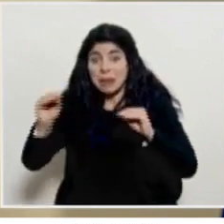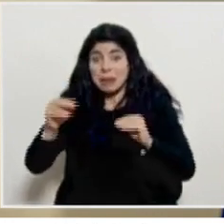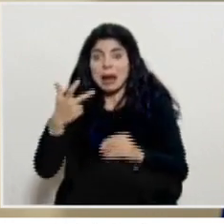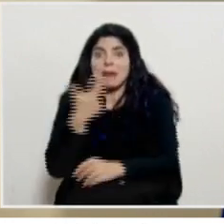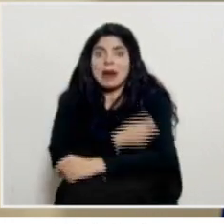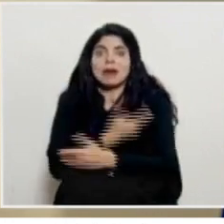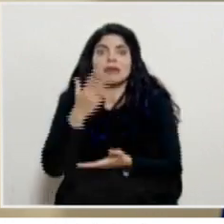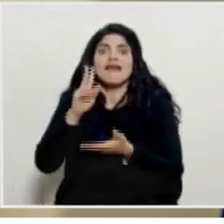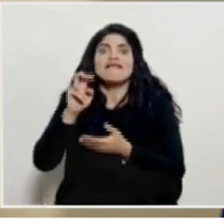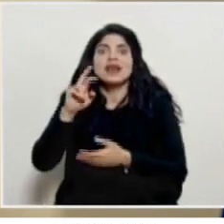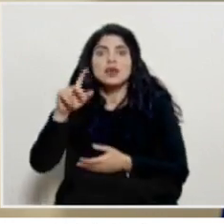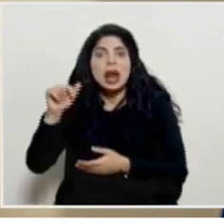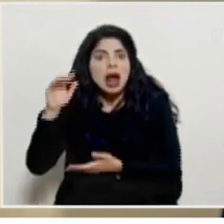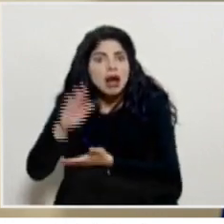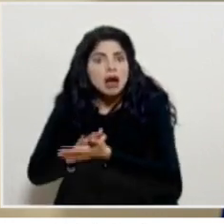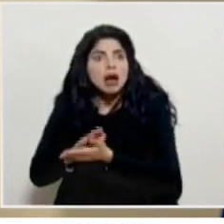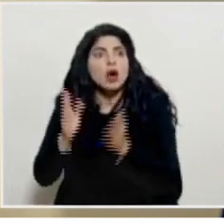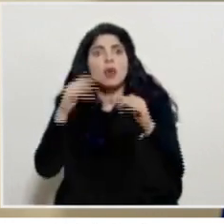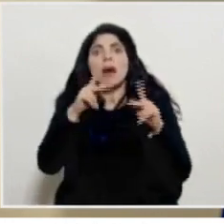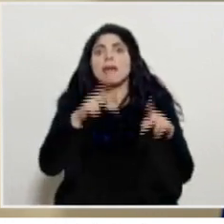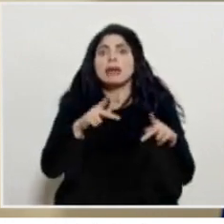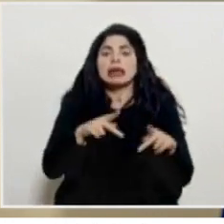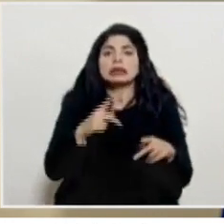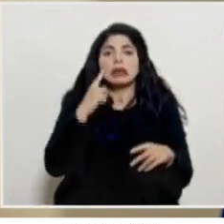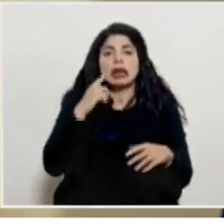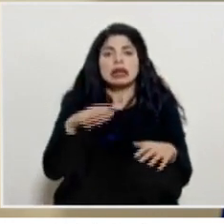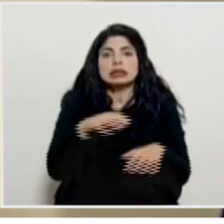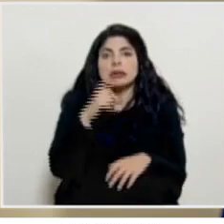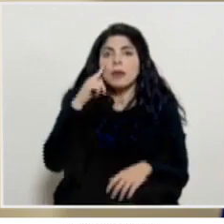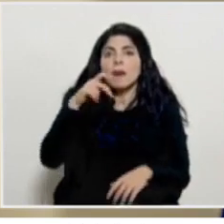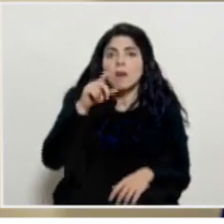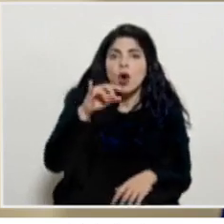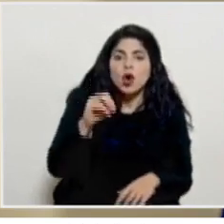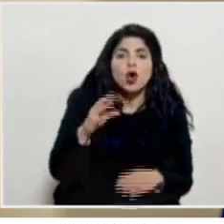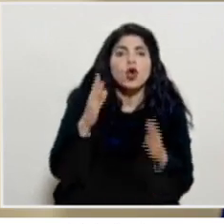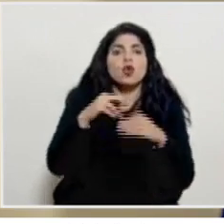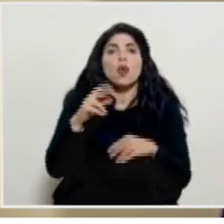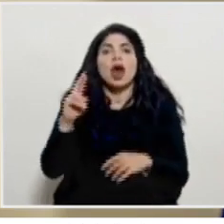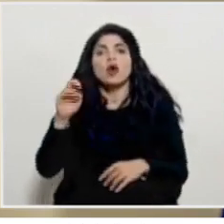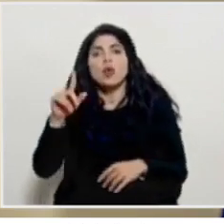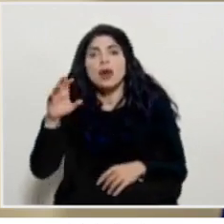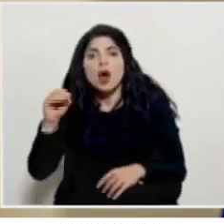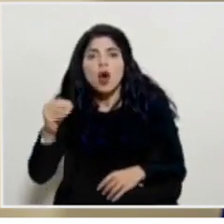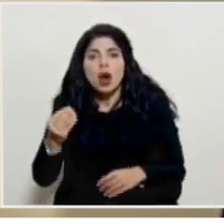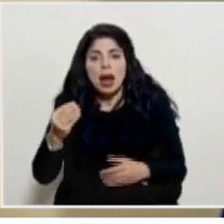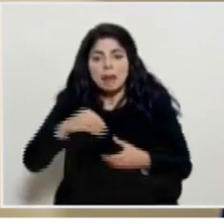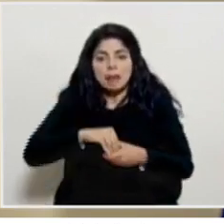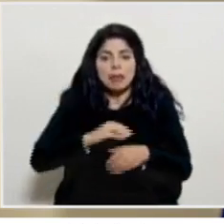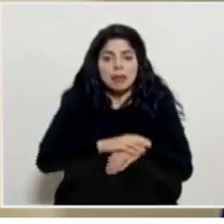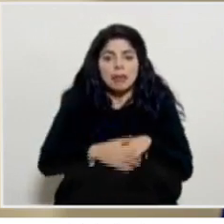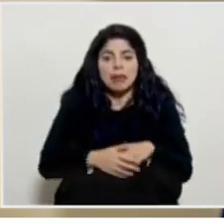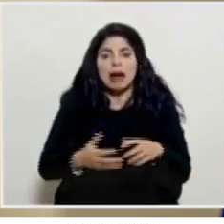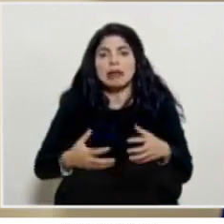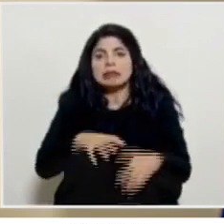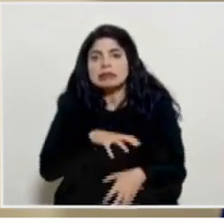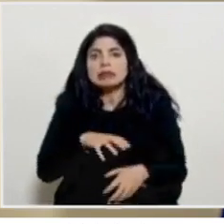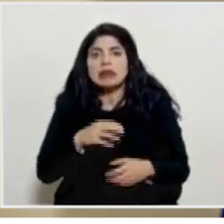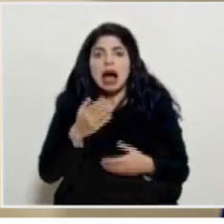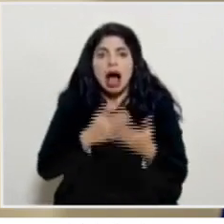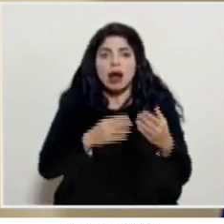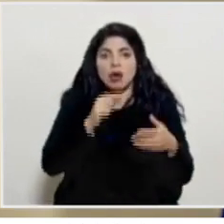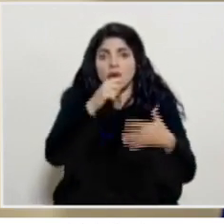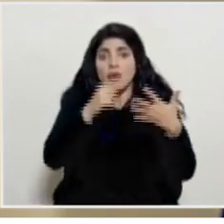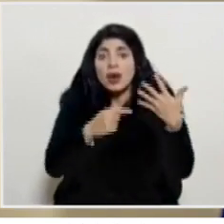erradicado la viruela que no tenemos en este momento personas paralíticas por el polio que no tenemos síndrome de viruela congénica con niños con malformaciones múltiples